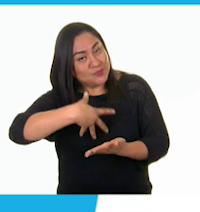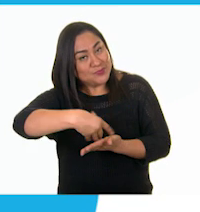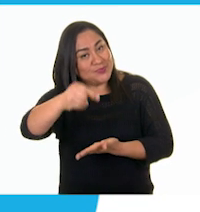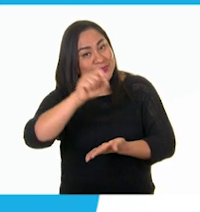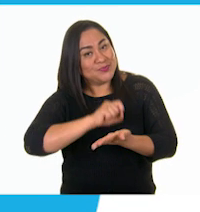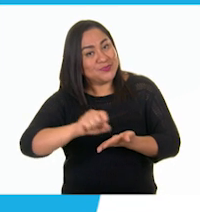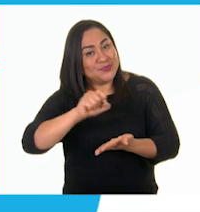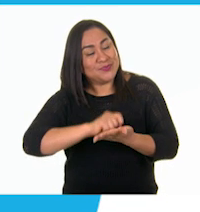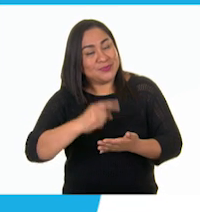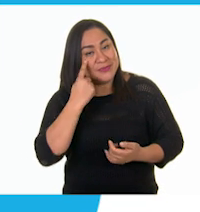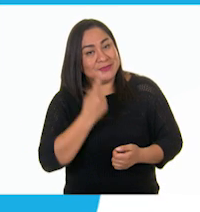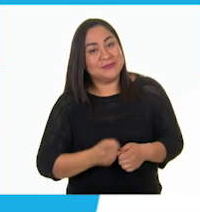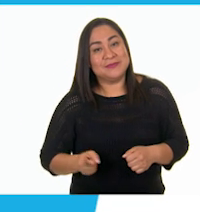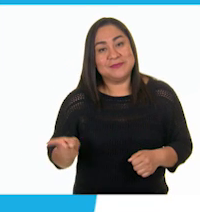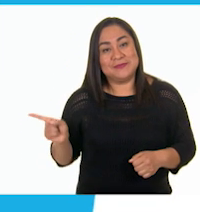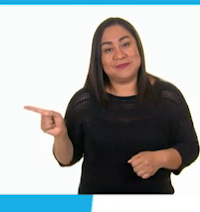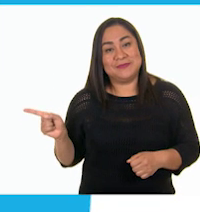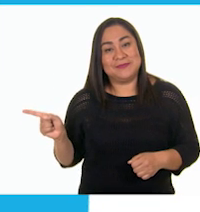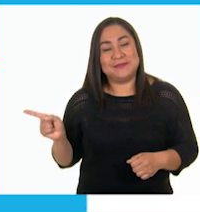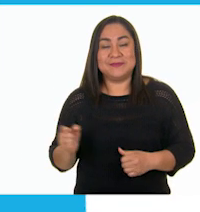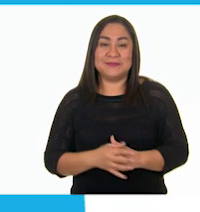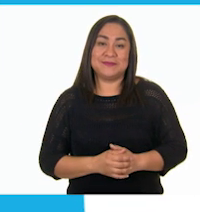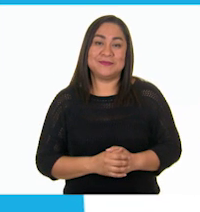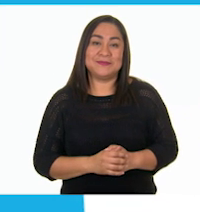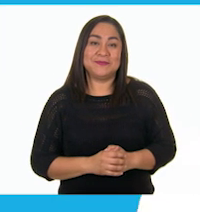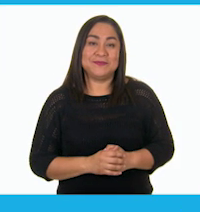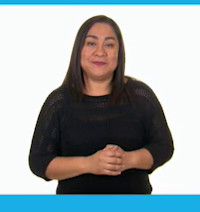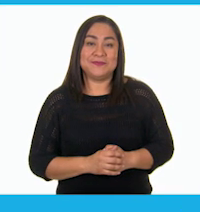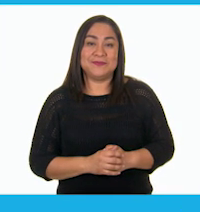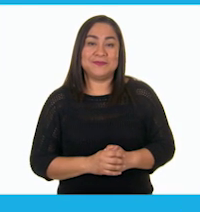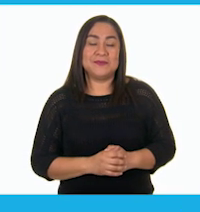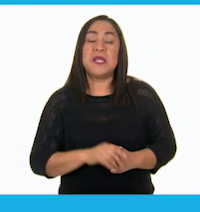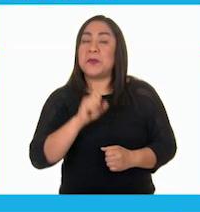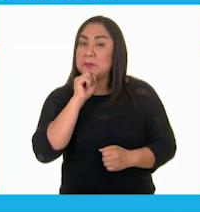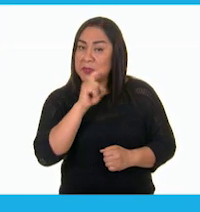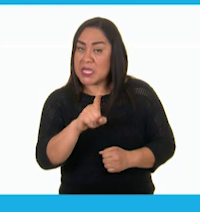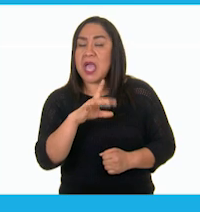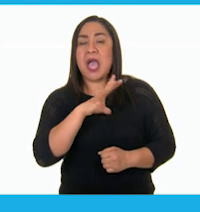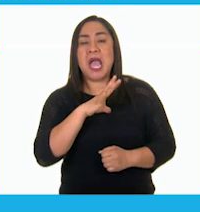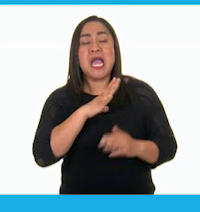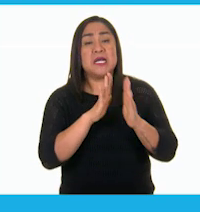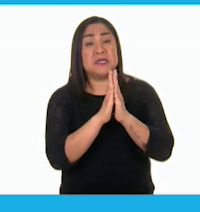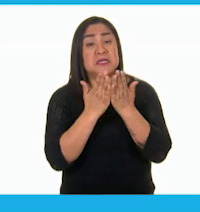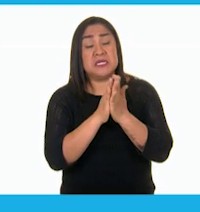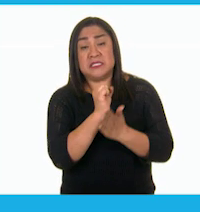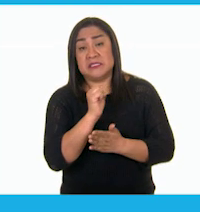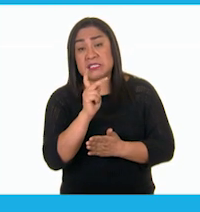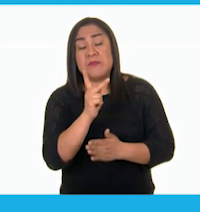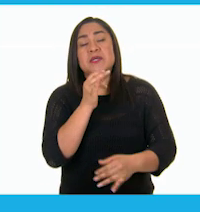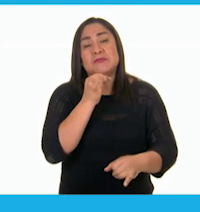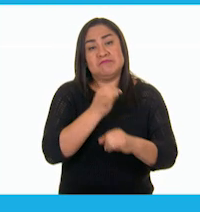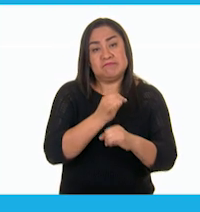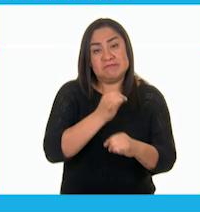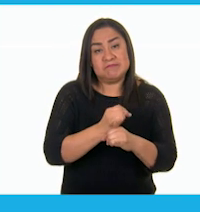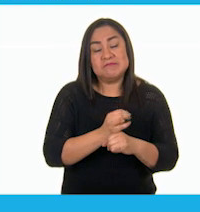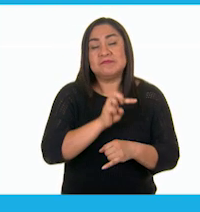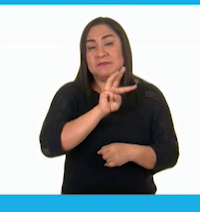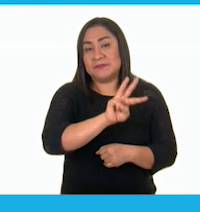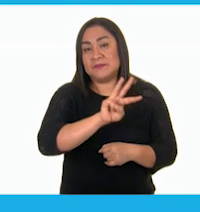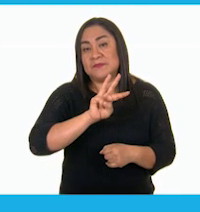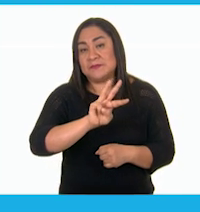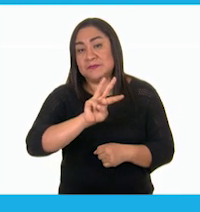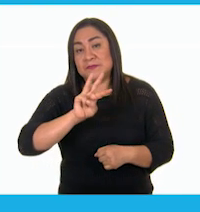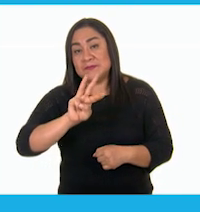-720413 con 100 líneas. También puedes encontrar los libros de texto en la página conalitej